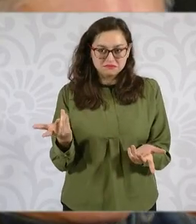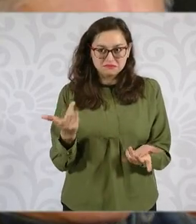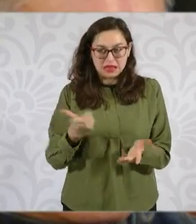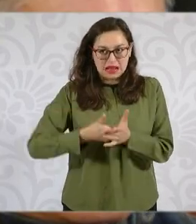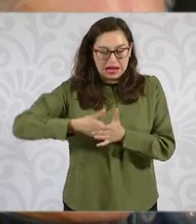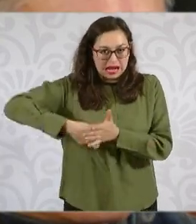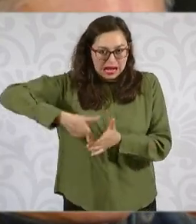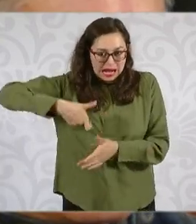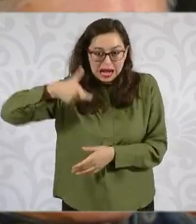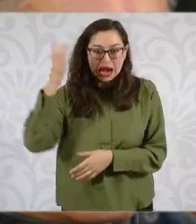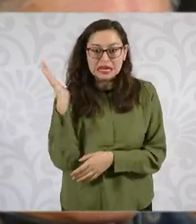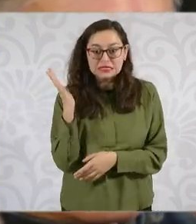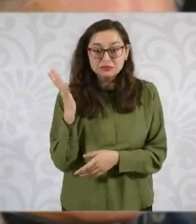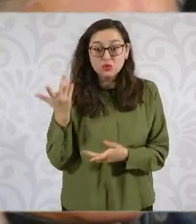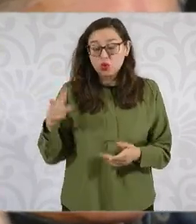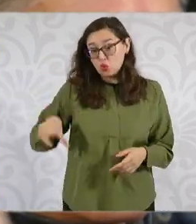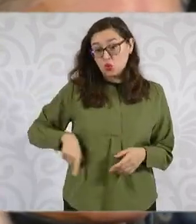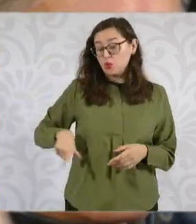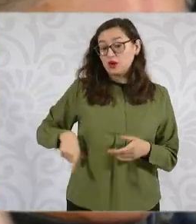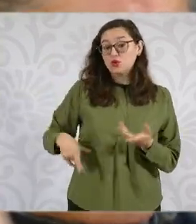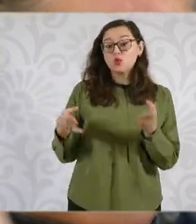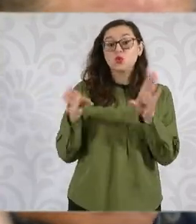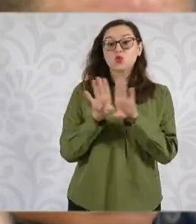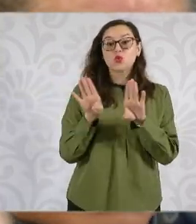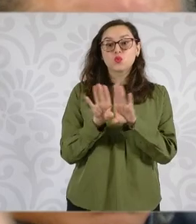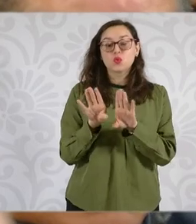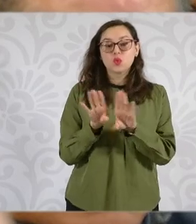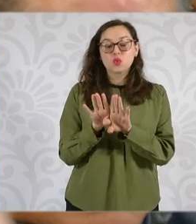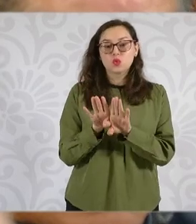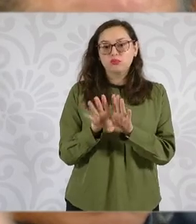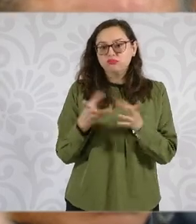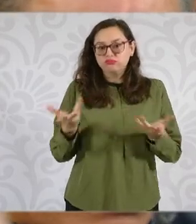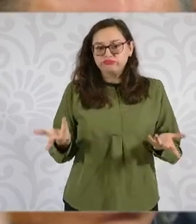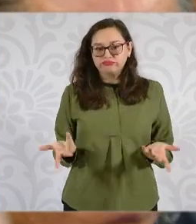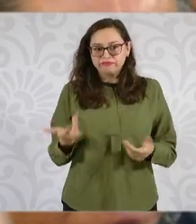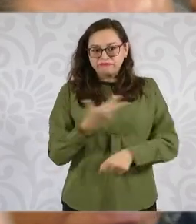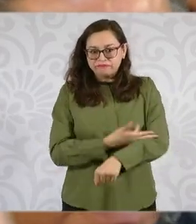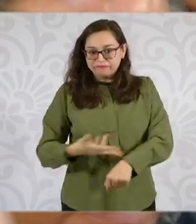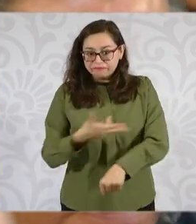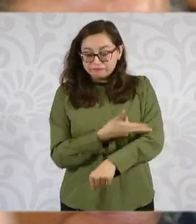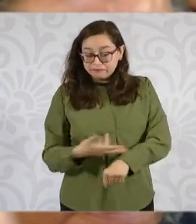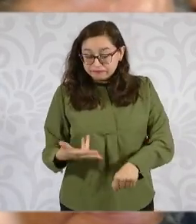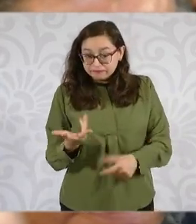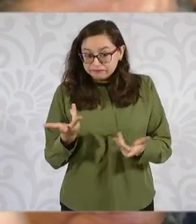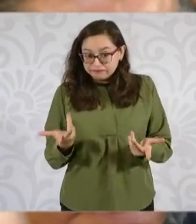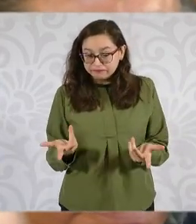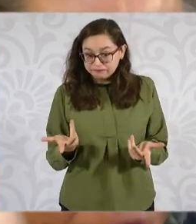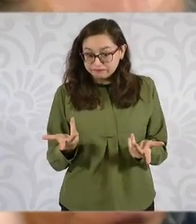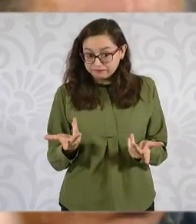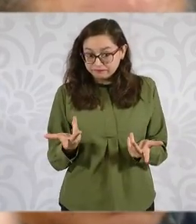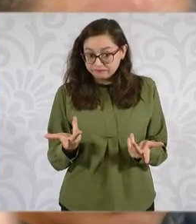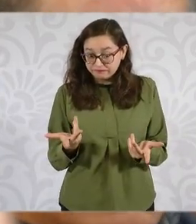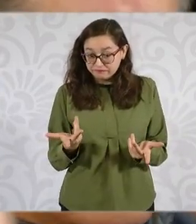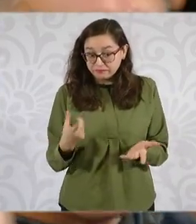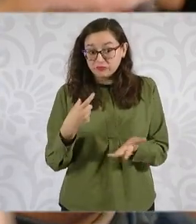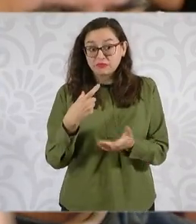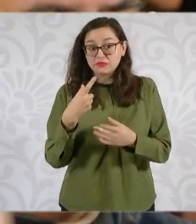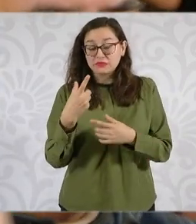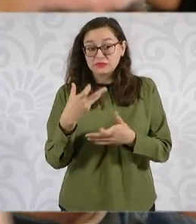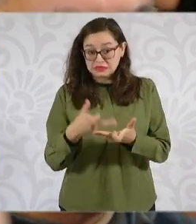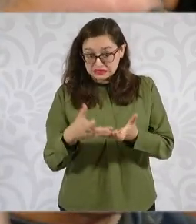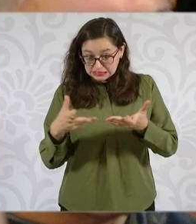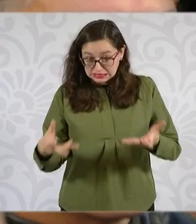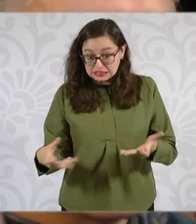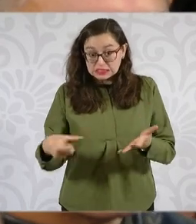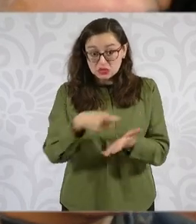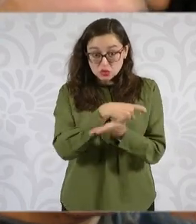Entonces, el gobierno, ¿cuál va a ser la estrategia que va a tener a través de la compra del terreno a